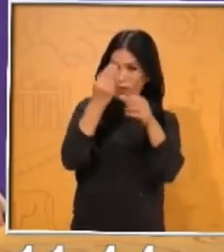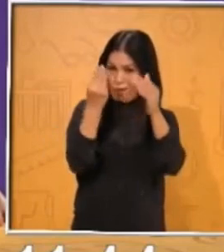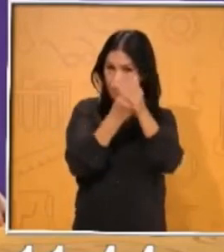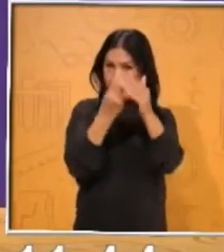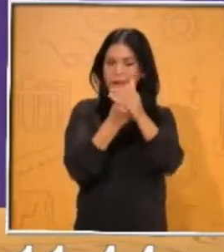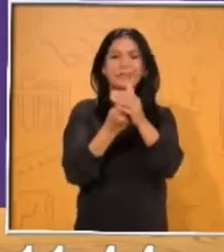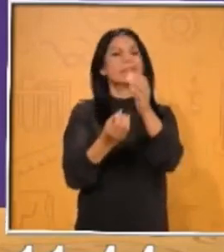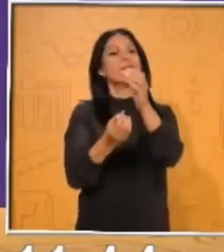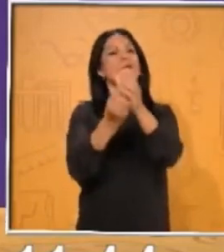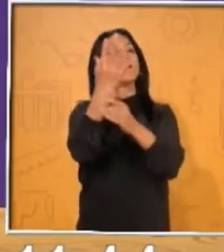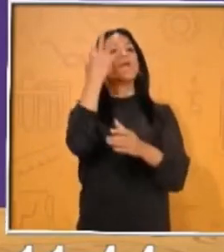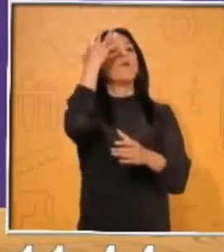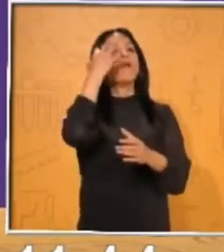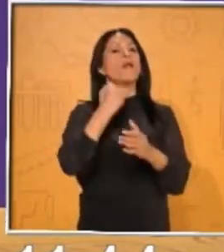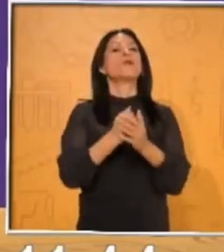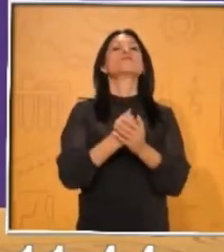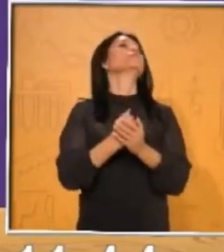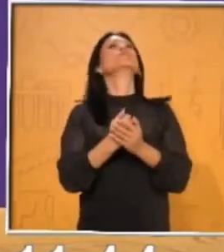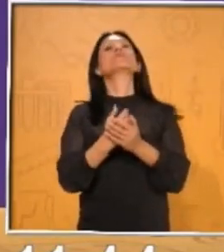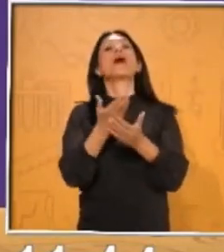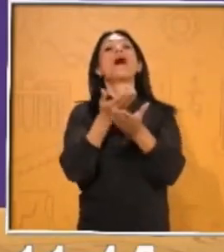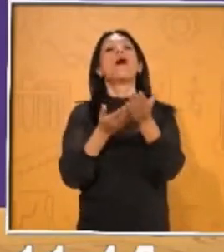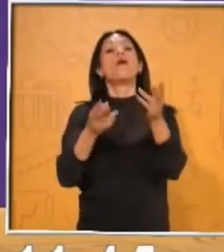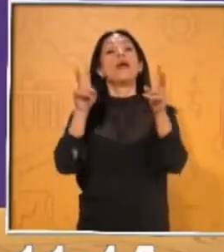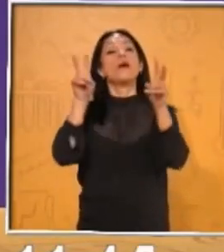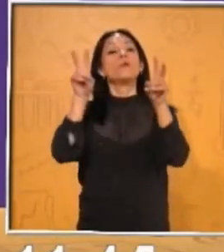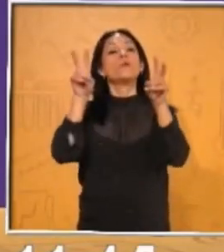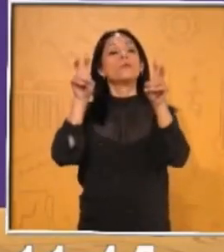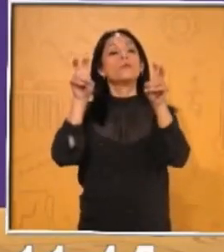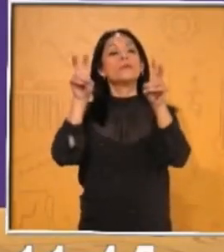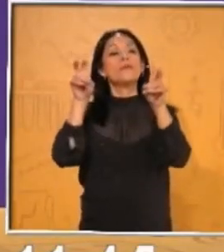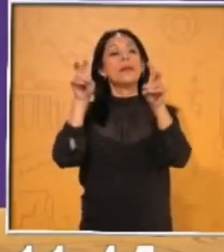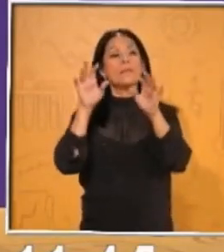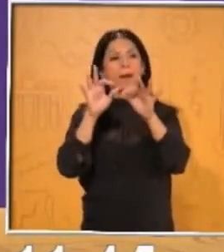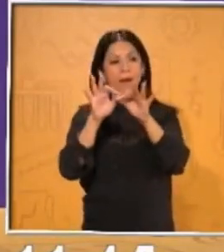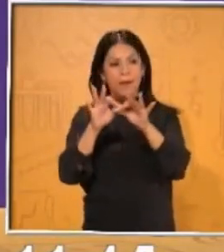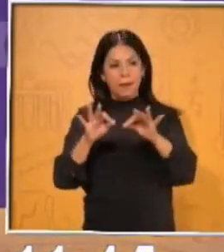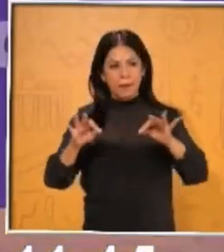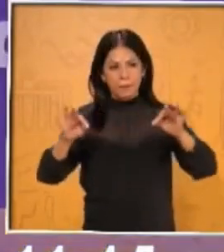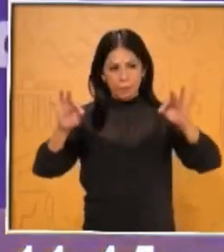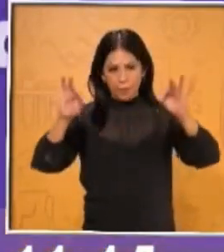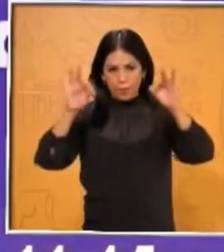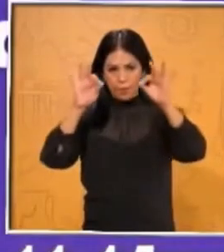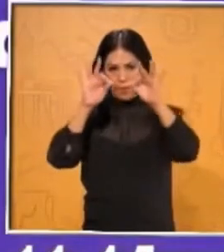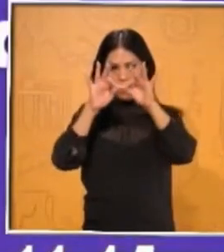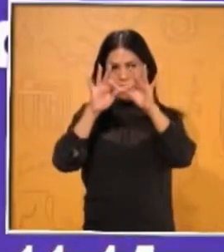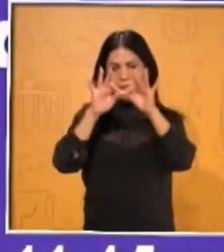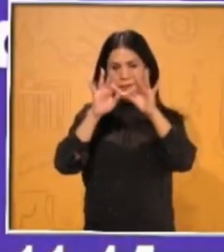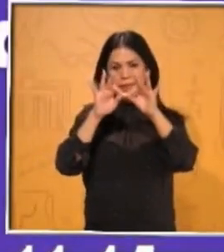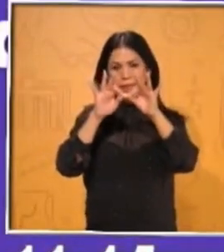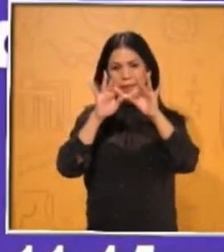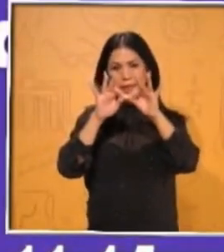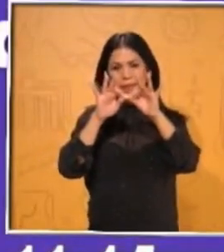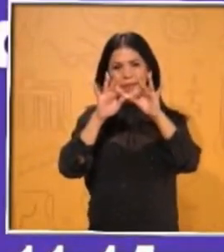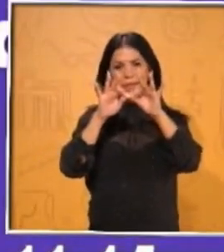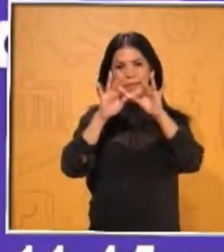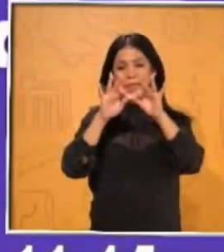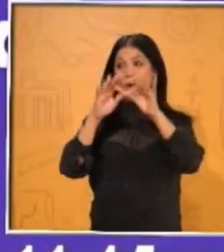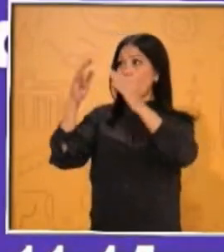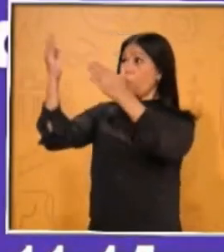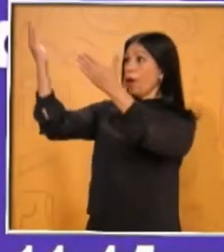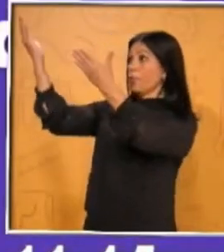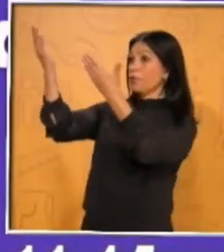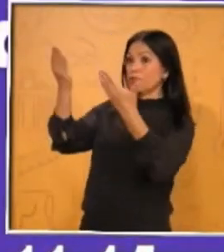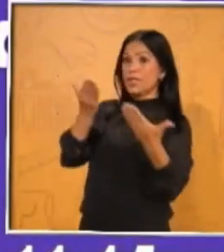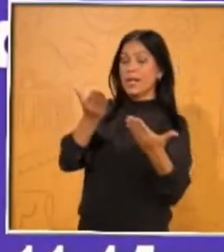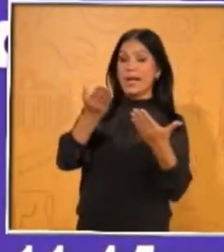Vamos a ver un tema muy importante que se llama la colonización y el virreinato en nuestro